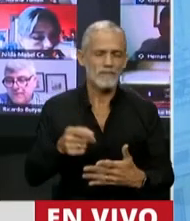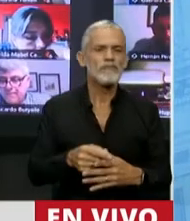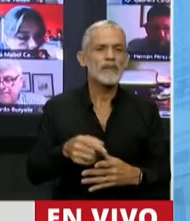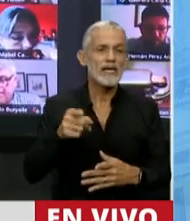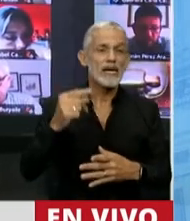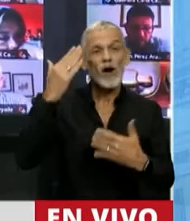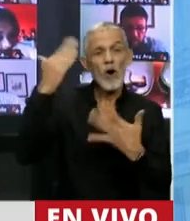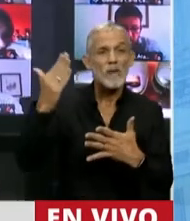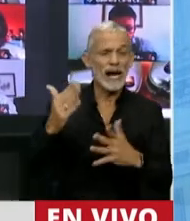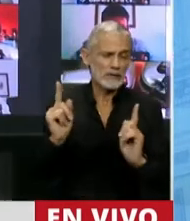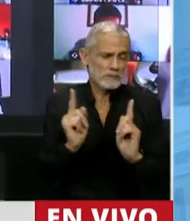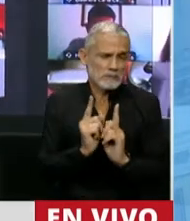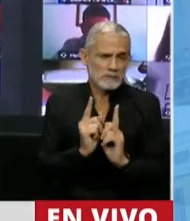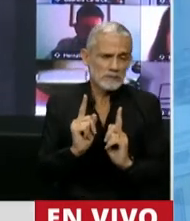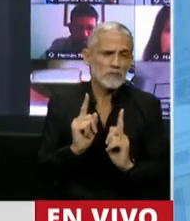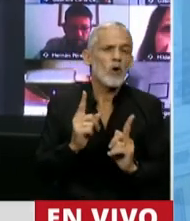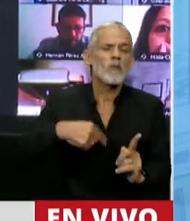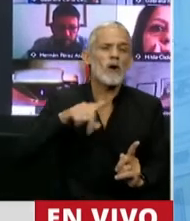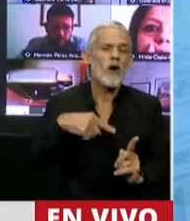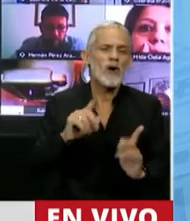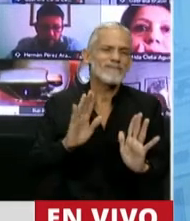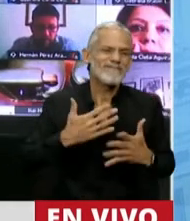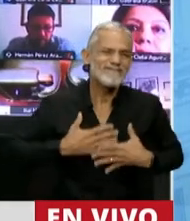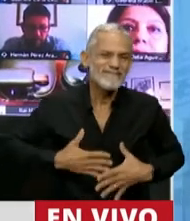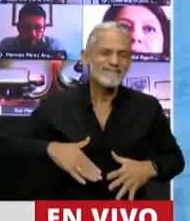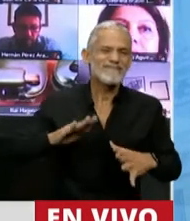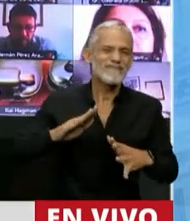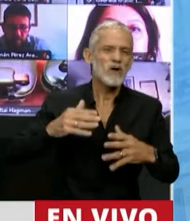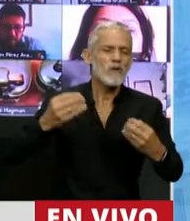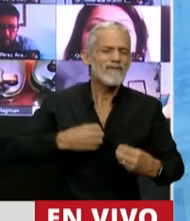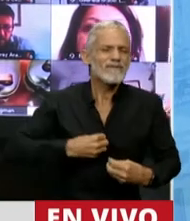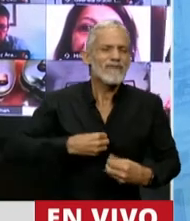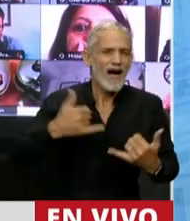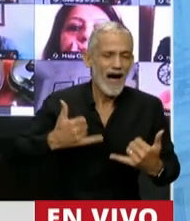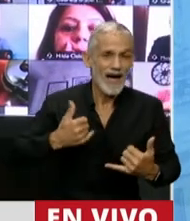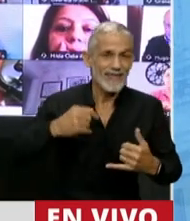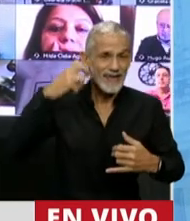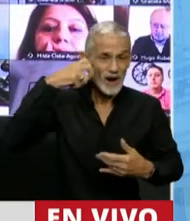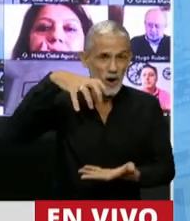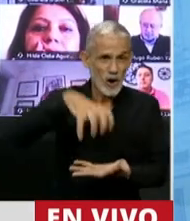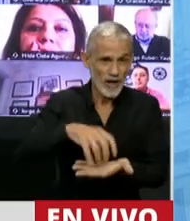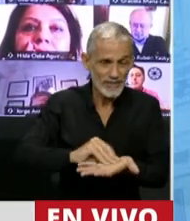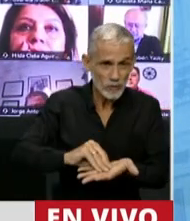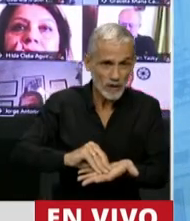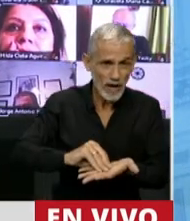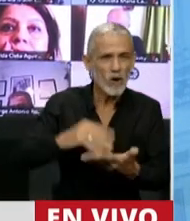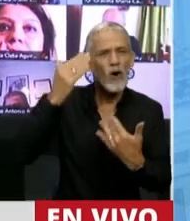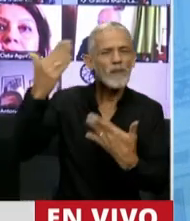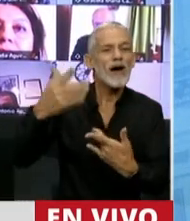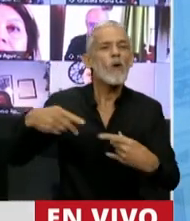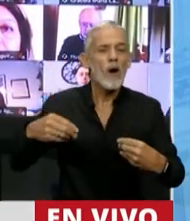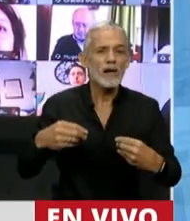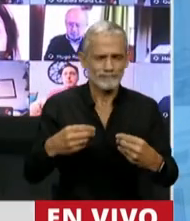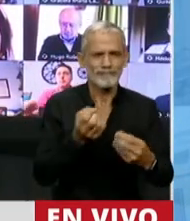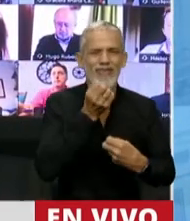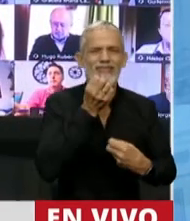sencillo, pero austero, pero bien sentido de este cuerpo, tenga que ver con esa